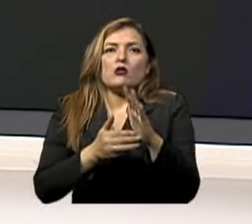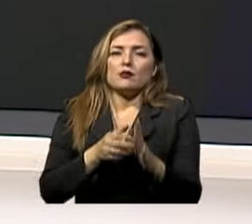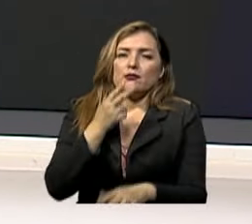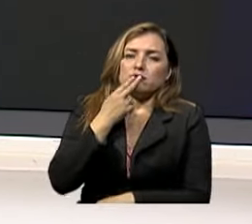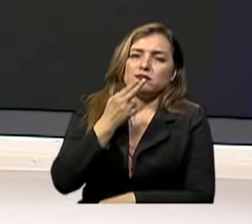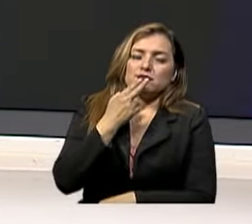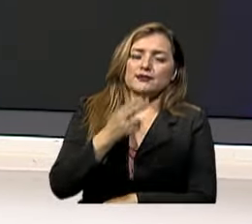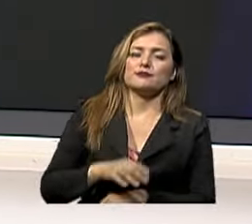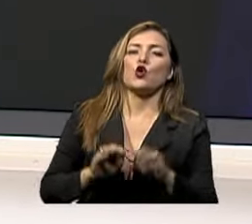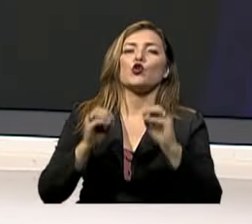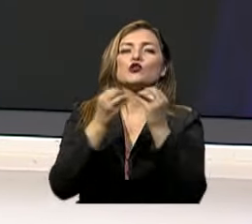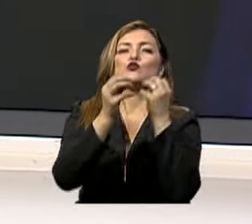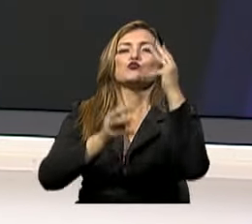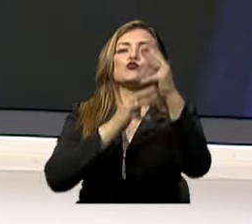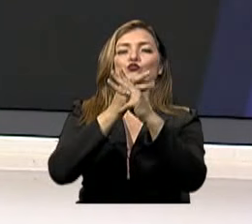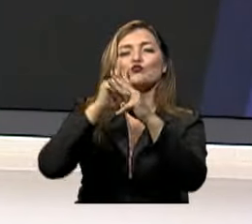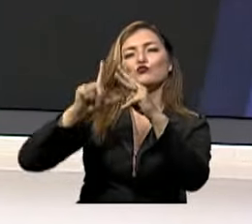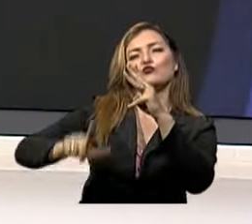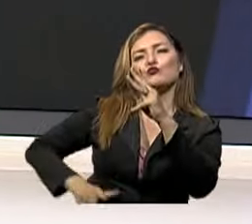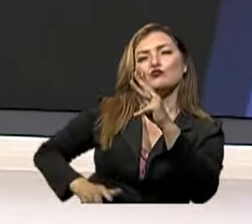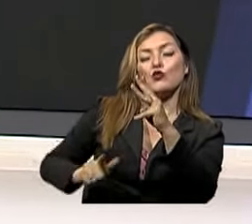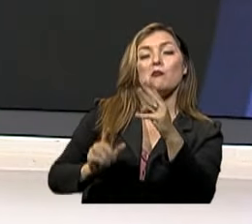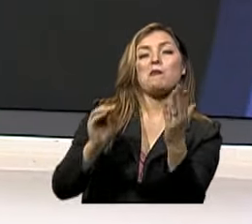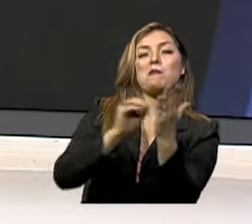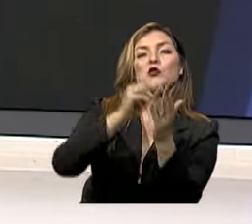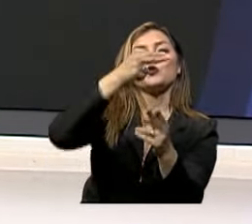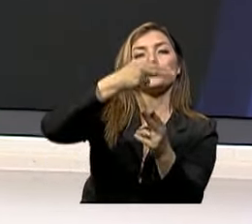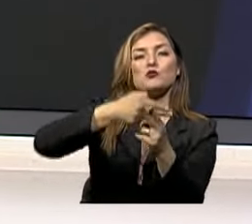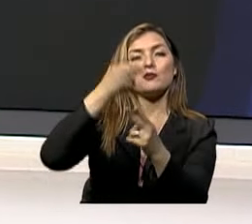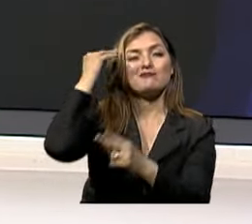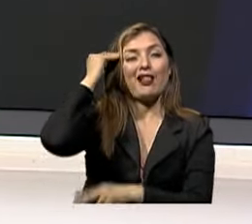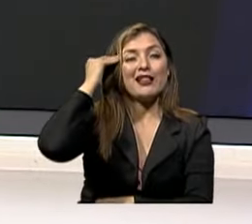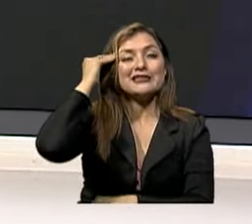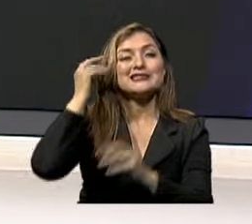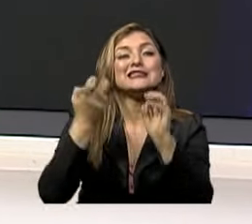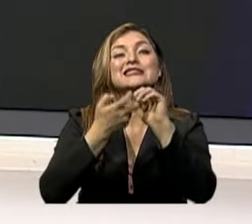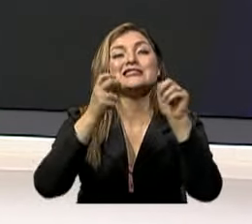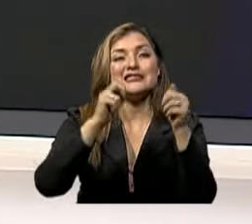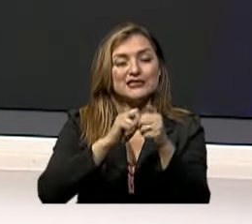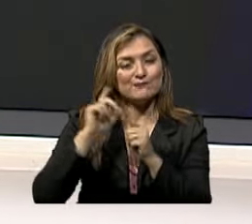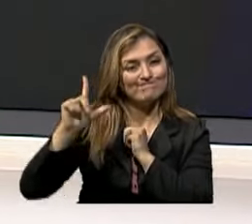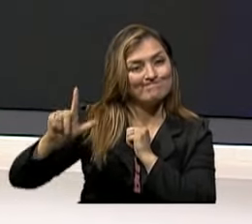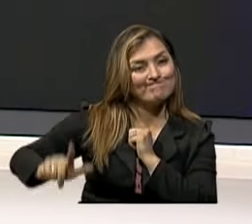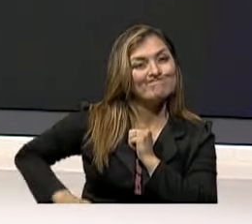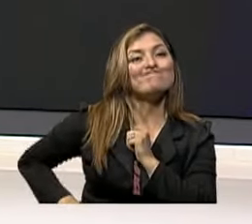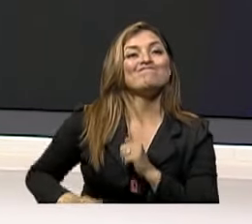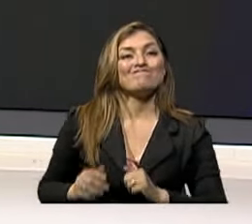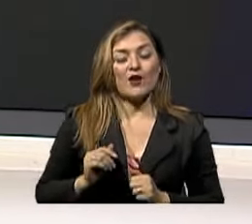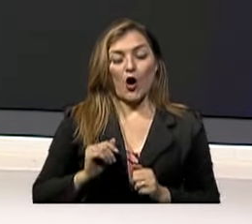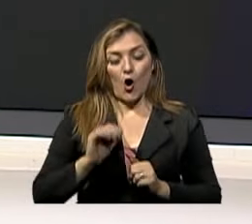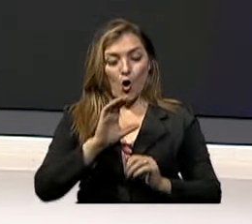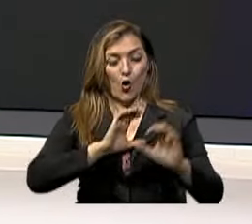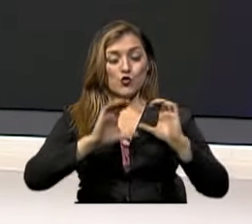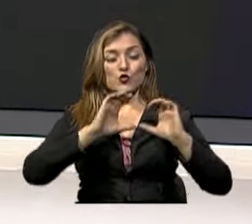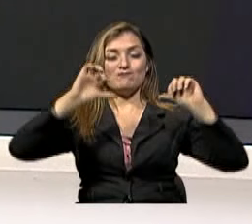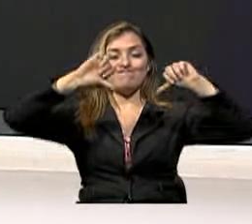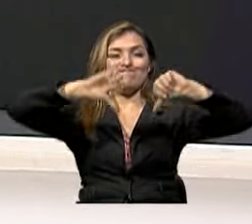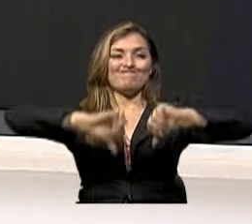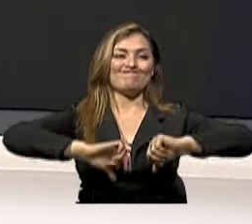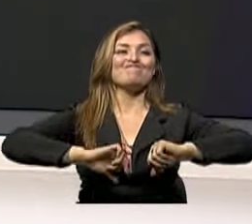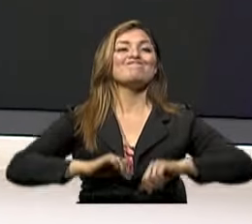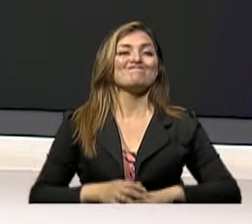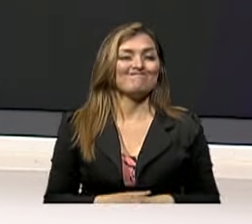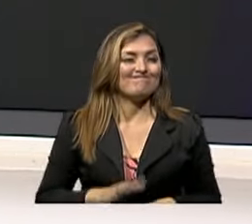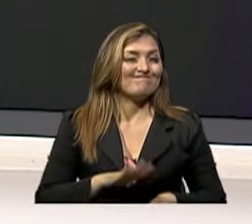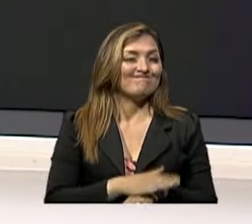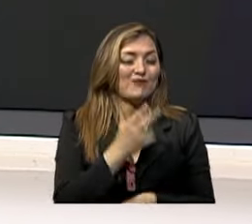Salud clasifica a este como un trastorno mental y del comportamiento Remarcando así, aún más, pues nuestra idea sobre el